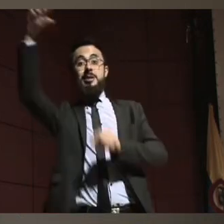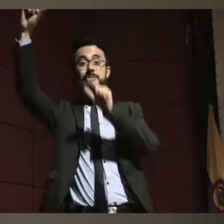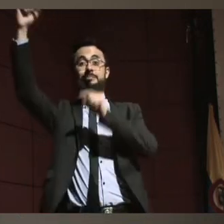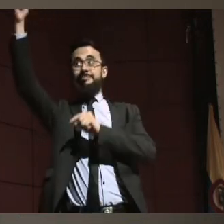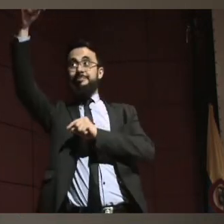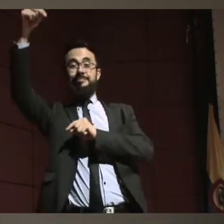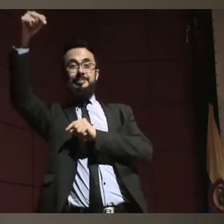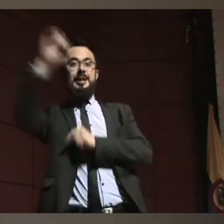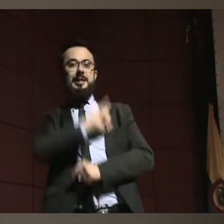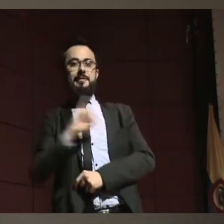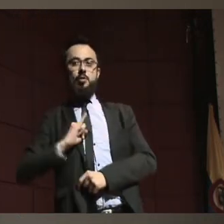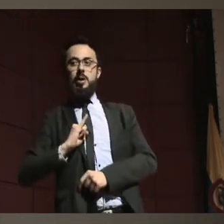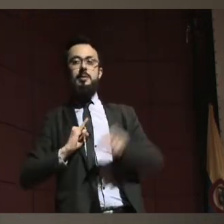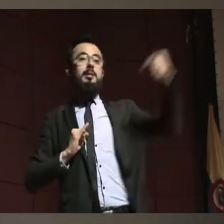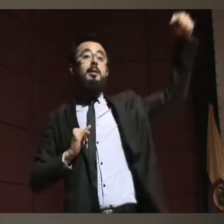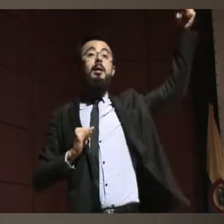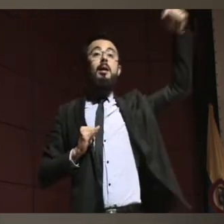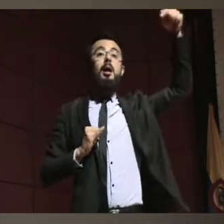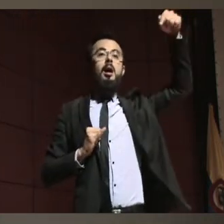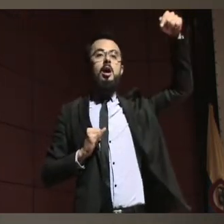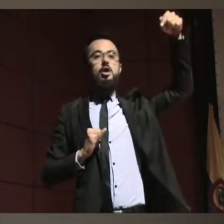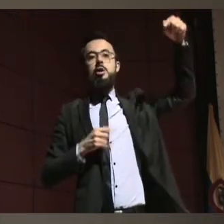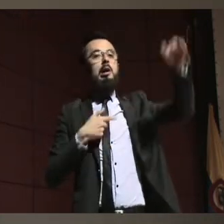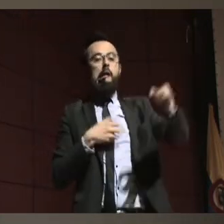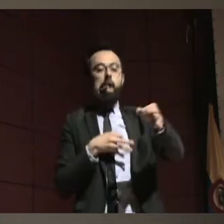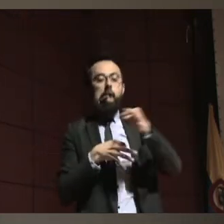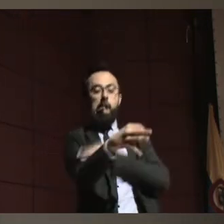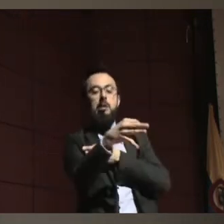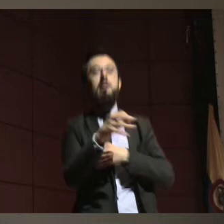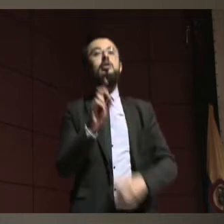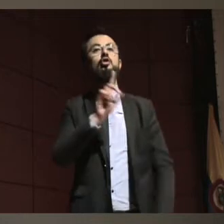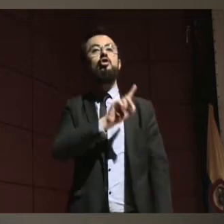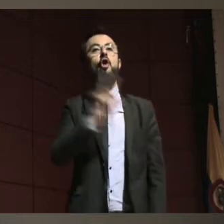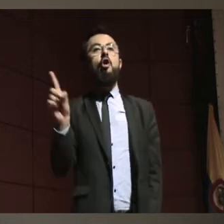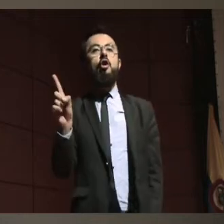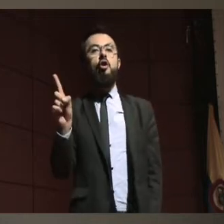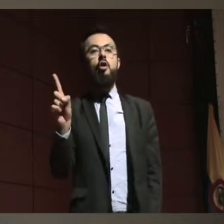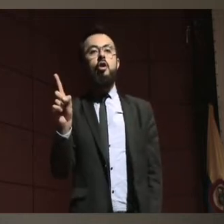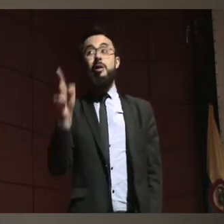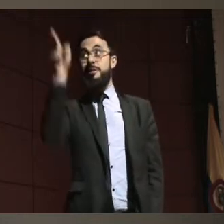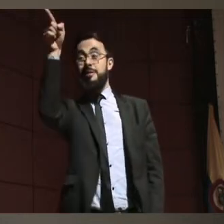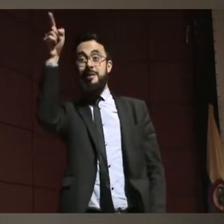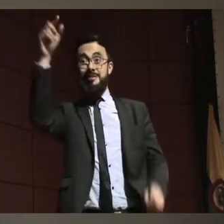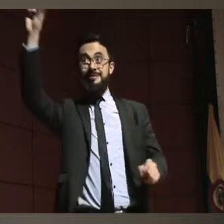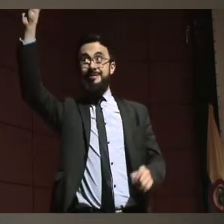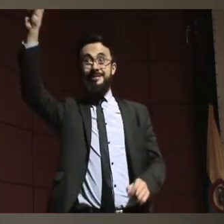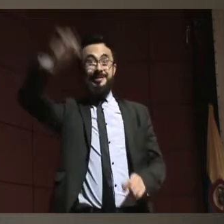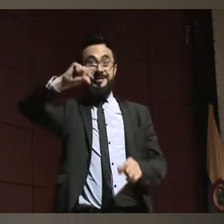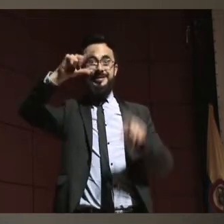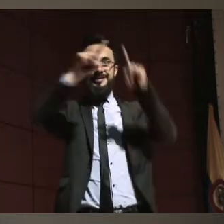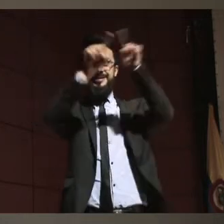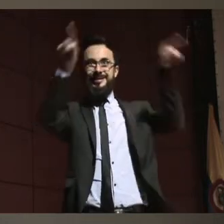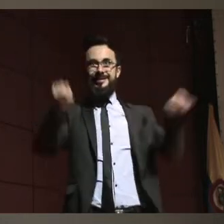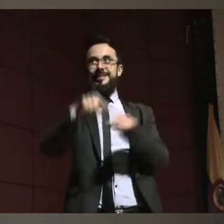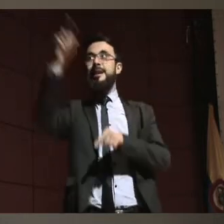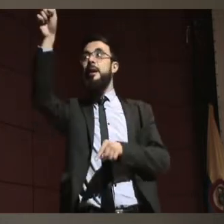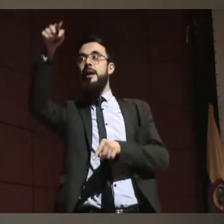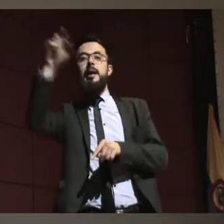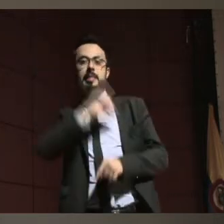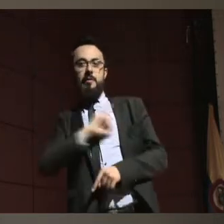yo. Si lo hace otra persona, tiene que ser con la garantía de que está diciendo lo que mi